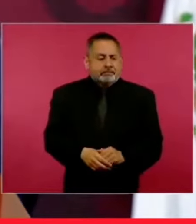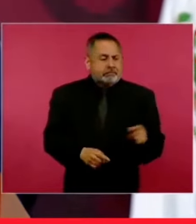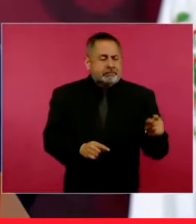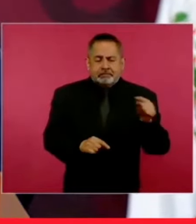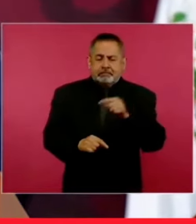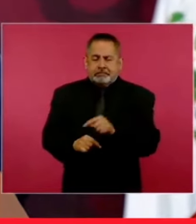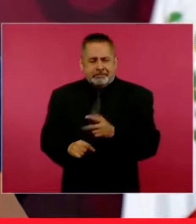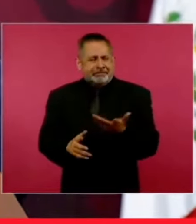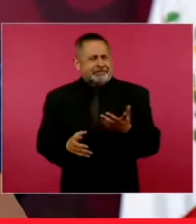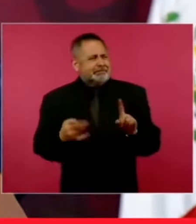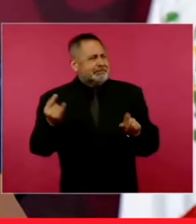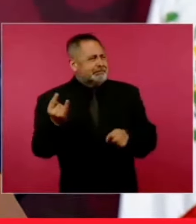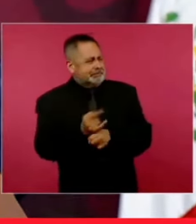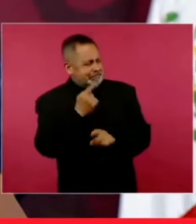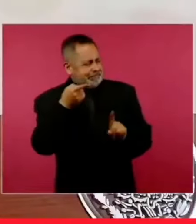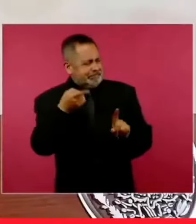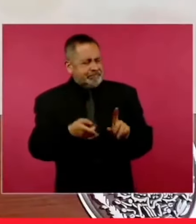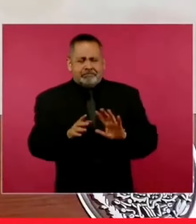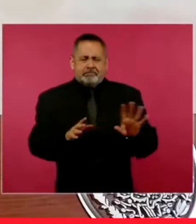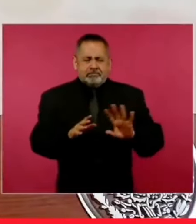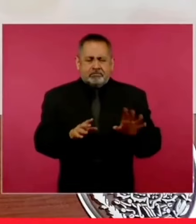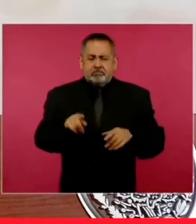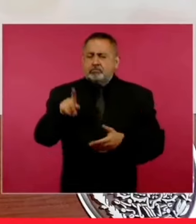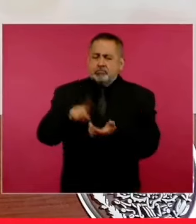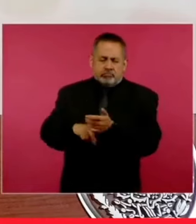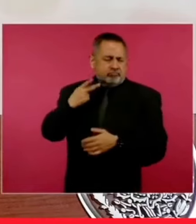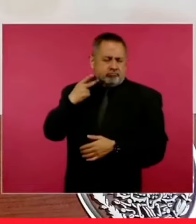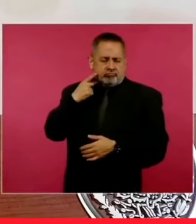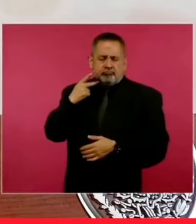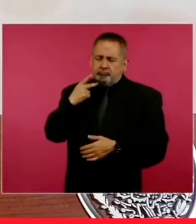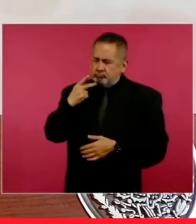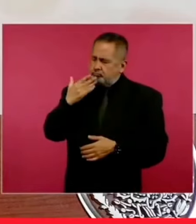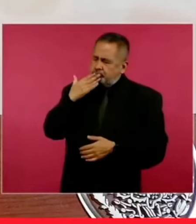el noble oficio de la política.